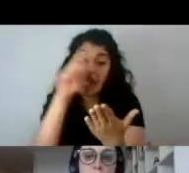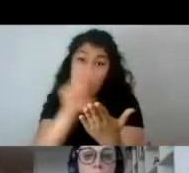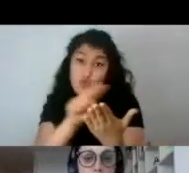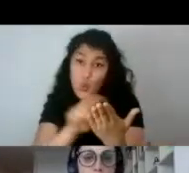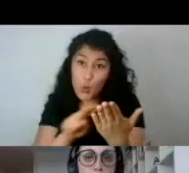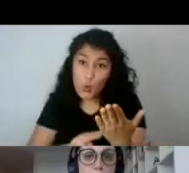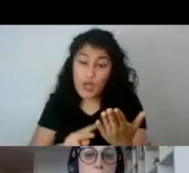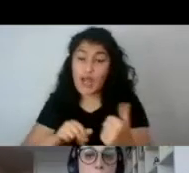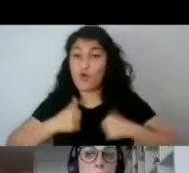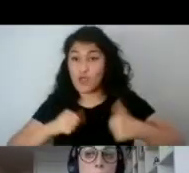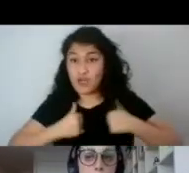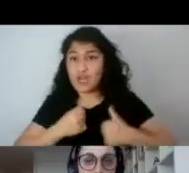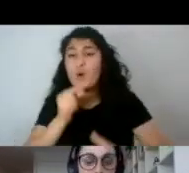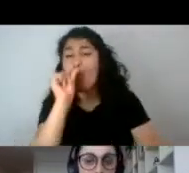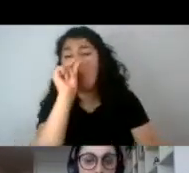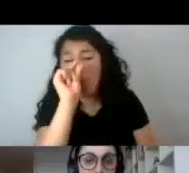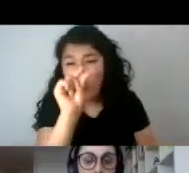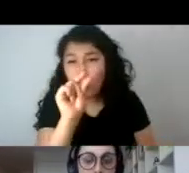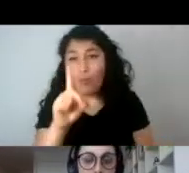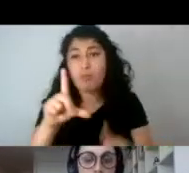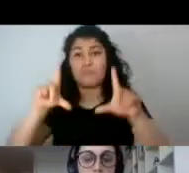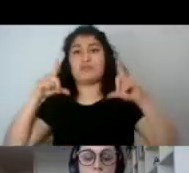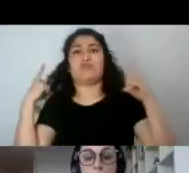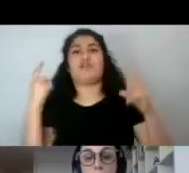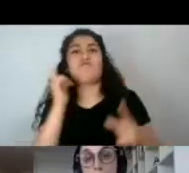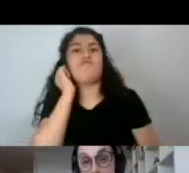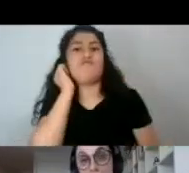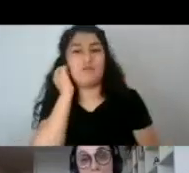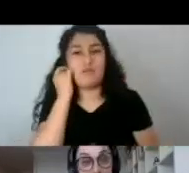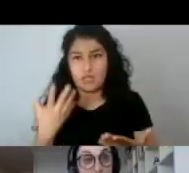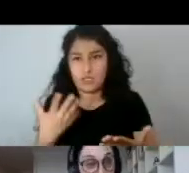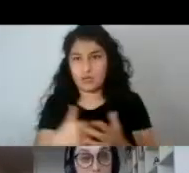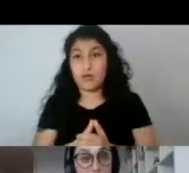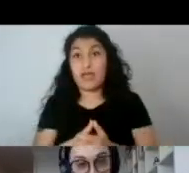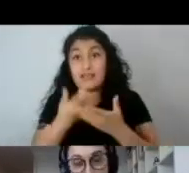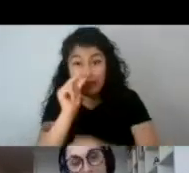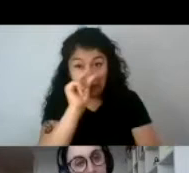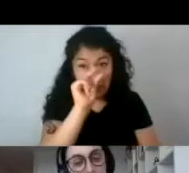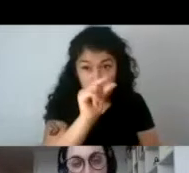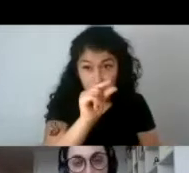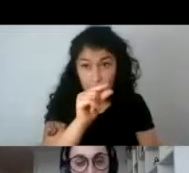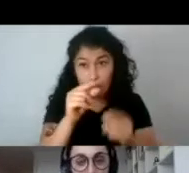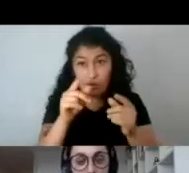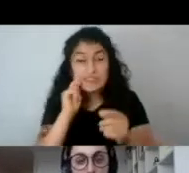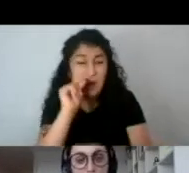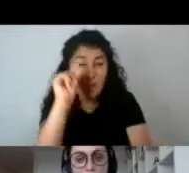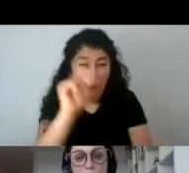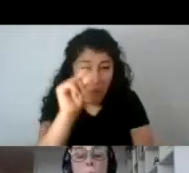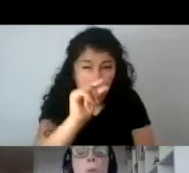femeninos. Un cuarto. Y de ese un cuarto, que es muy poco,